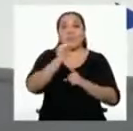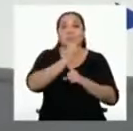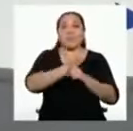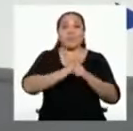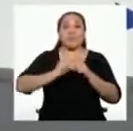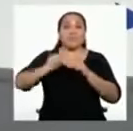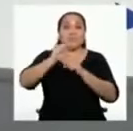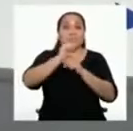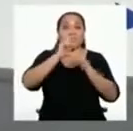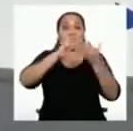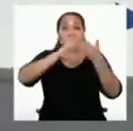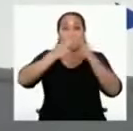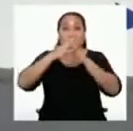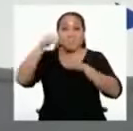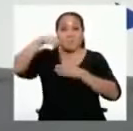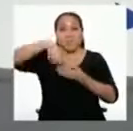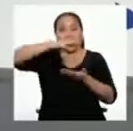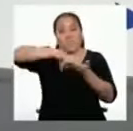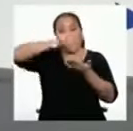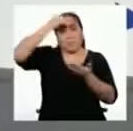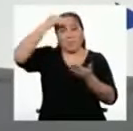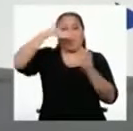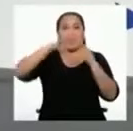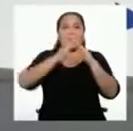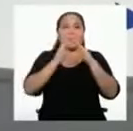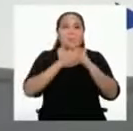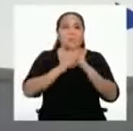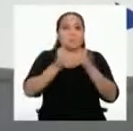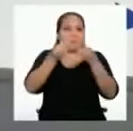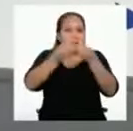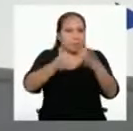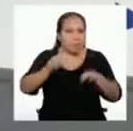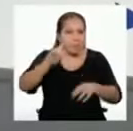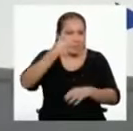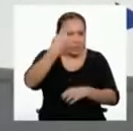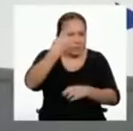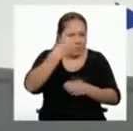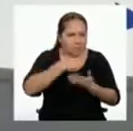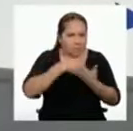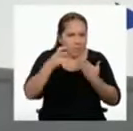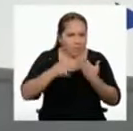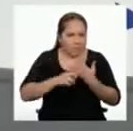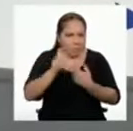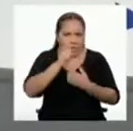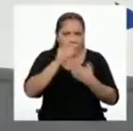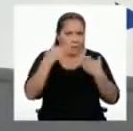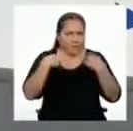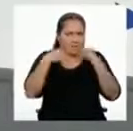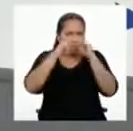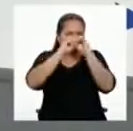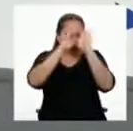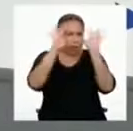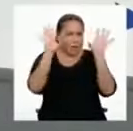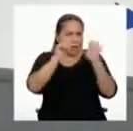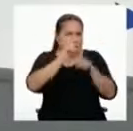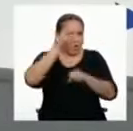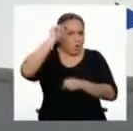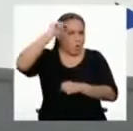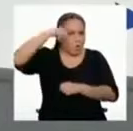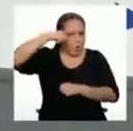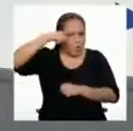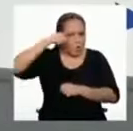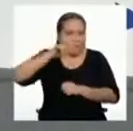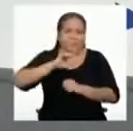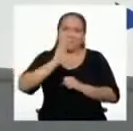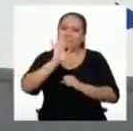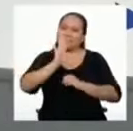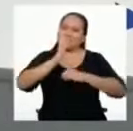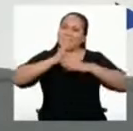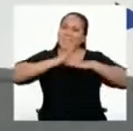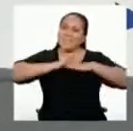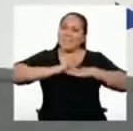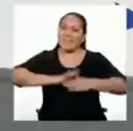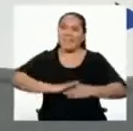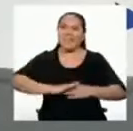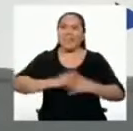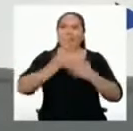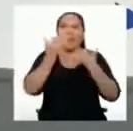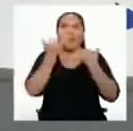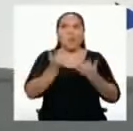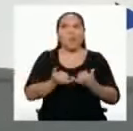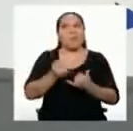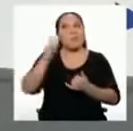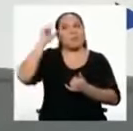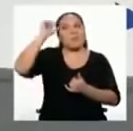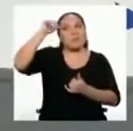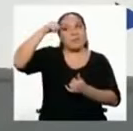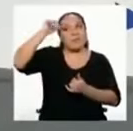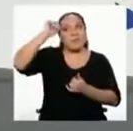aquí en Emprenda en Casa. ¿Te perdiste el primer programa? ¿Algo no te quedó muy claro o no lo recuerdas? No te preocupes, hoy